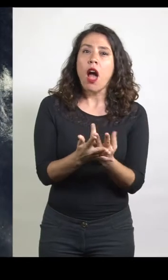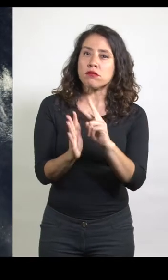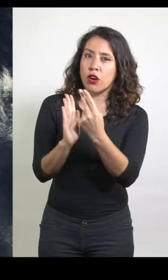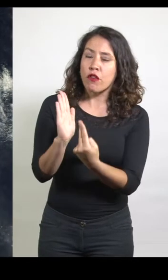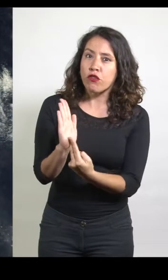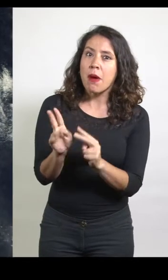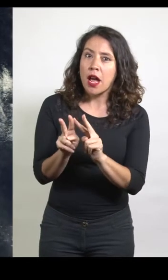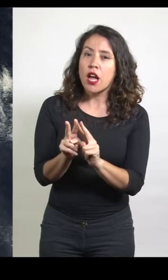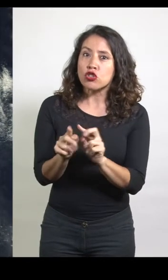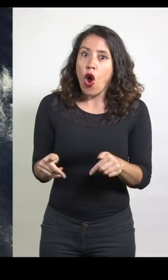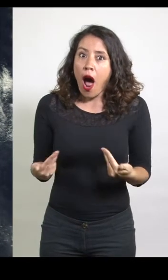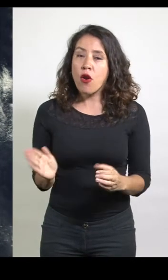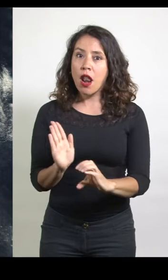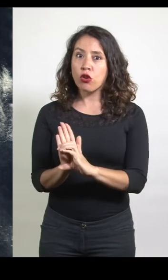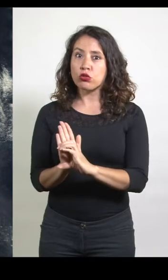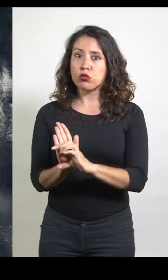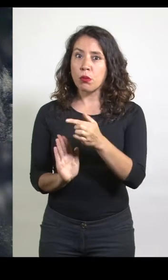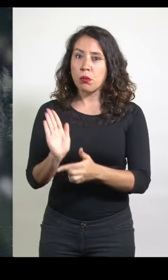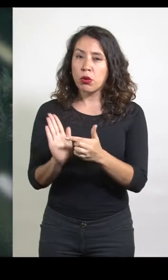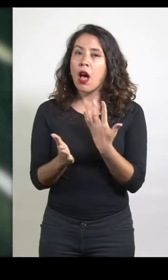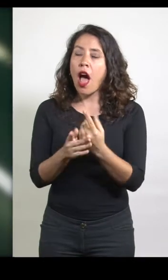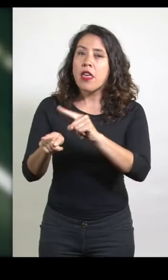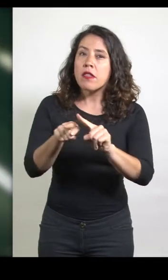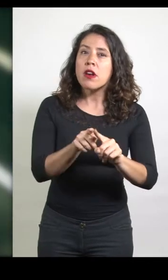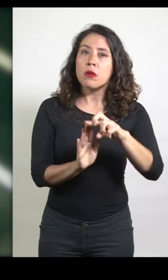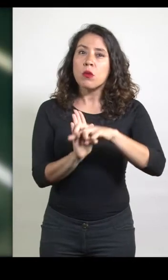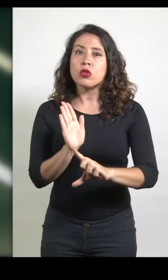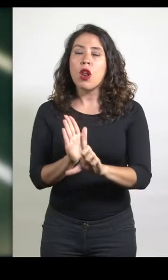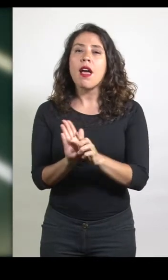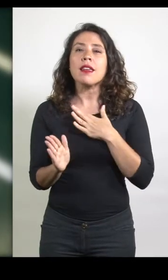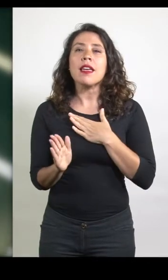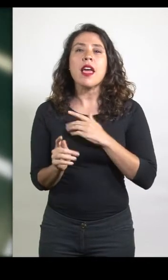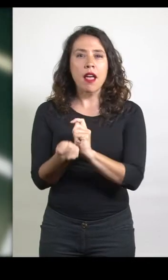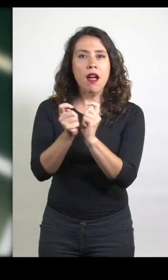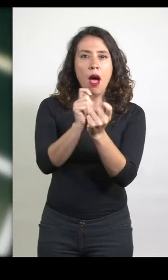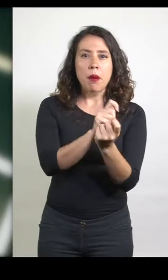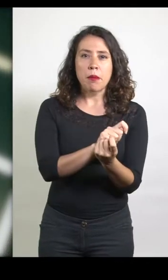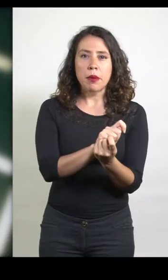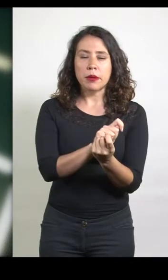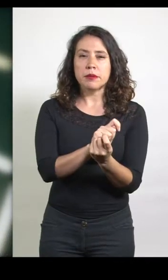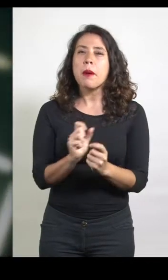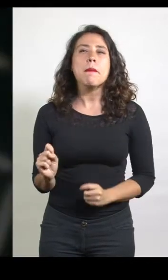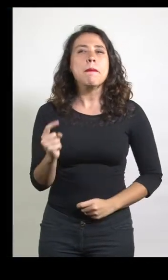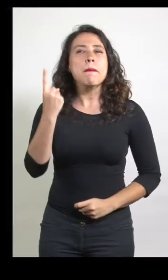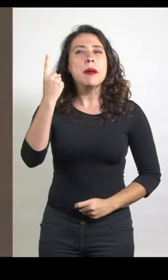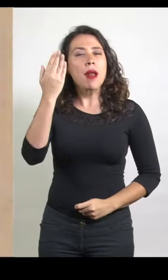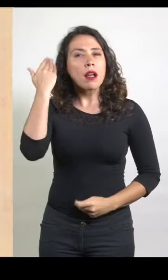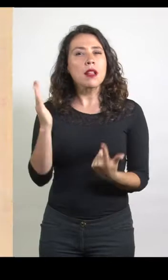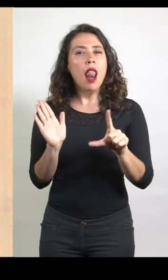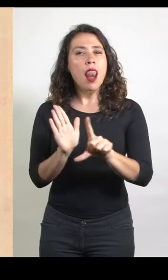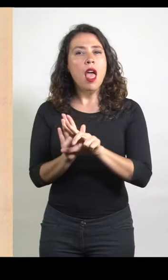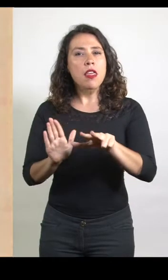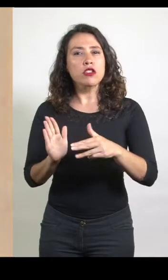reformas que ha tenido la actual Constitución. Ya hay numerosos proyectos de ley que tratan de modificarla. La primera de ellas fue la Ley